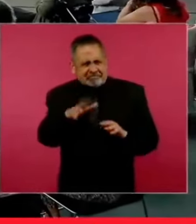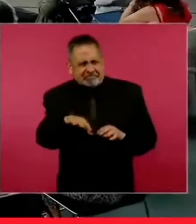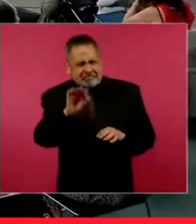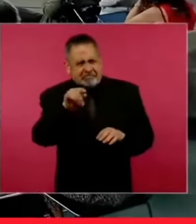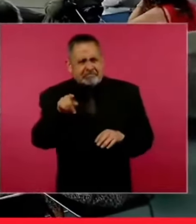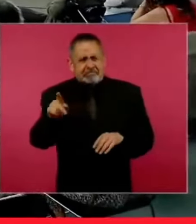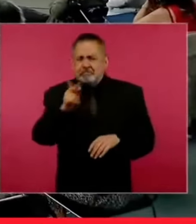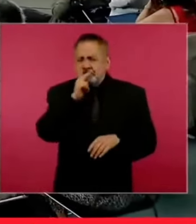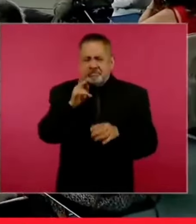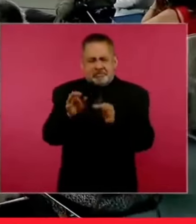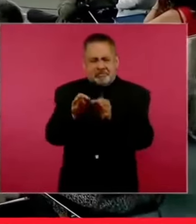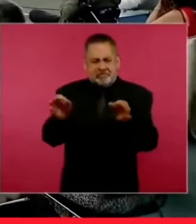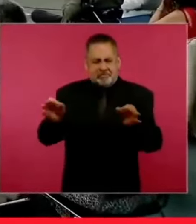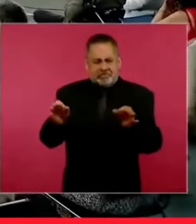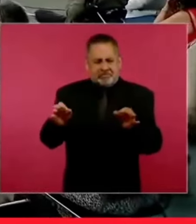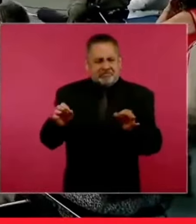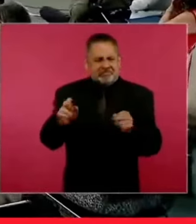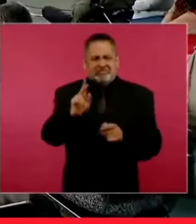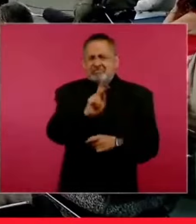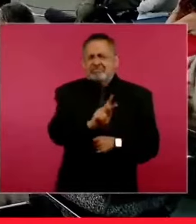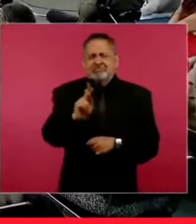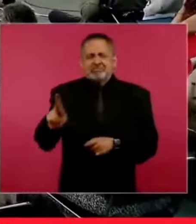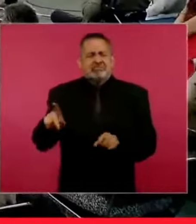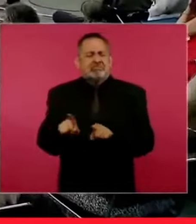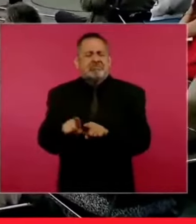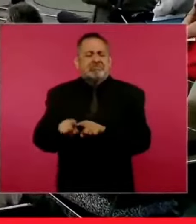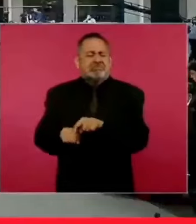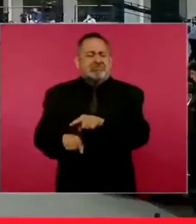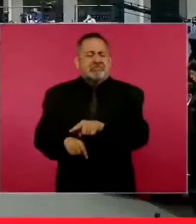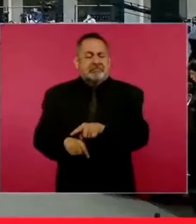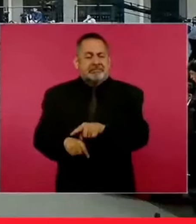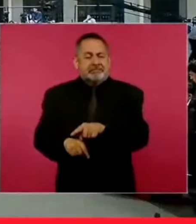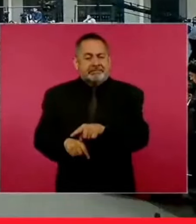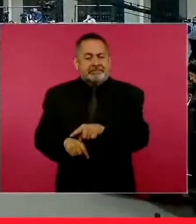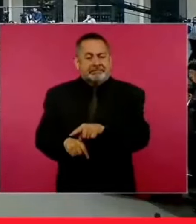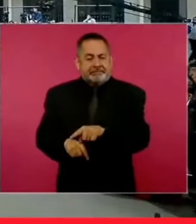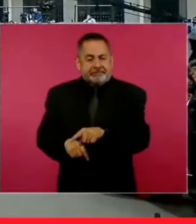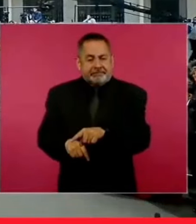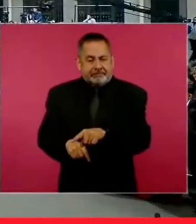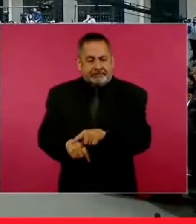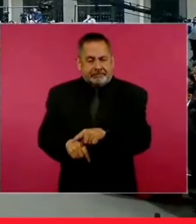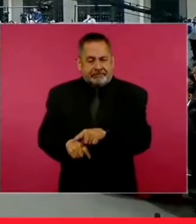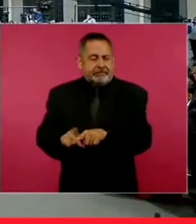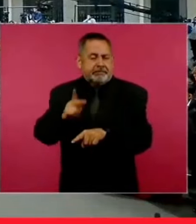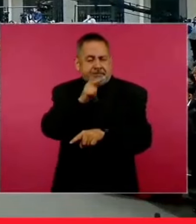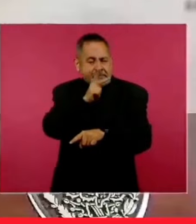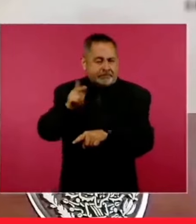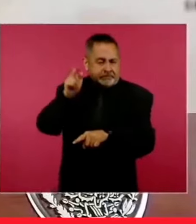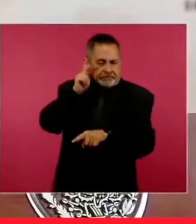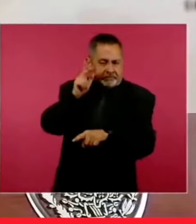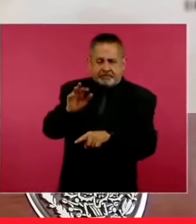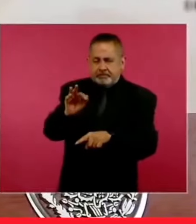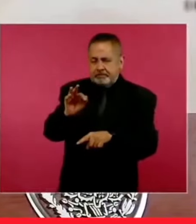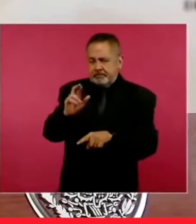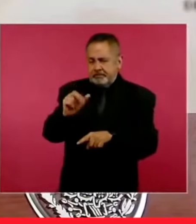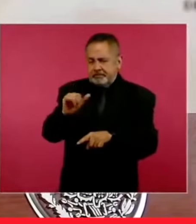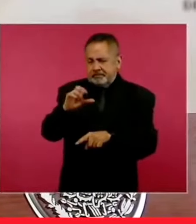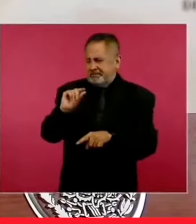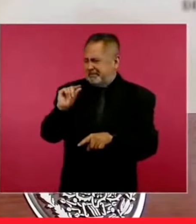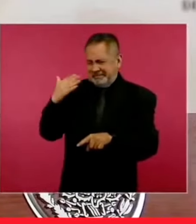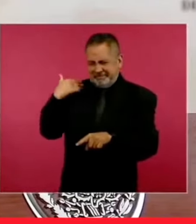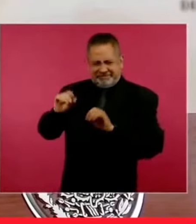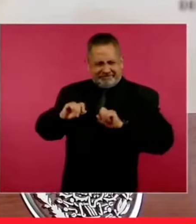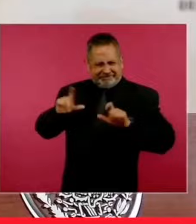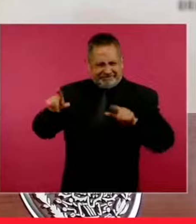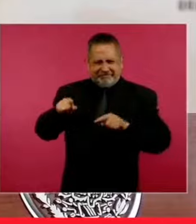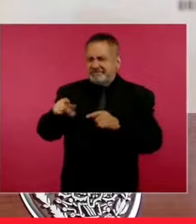tiene una frase muy parecida a la de el Papa Francisco que pusimos hace unos días,